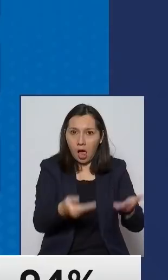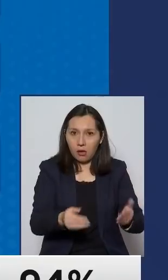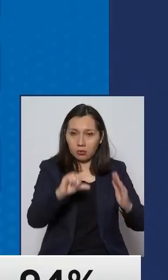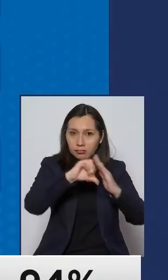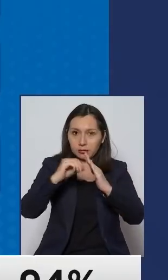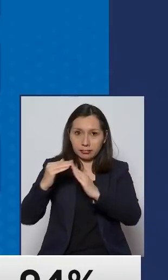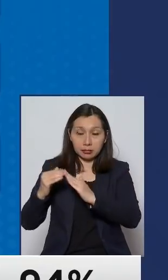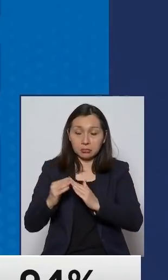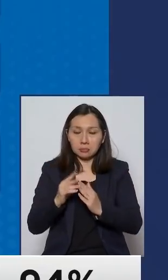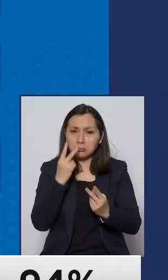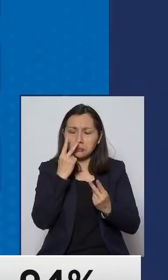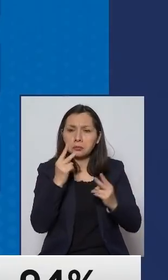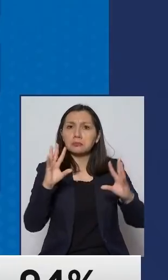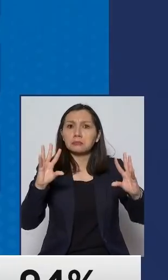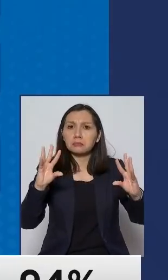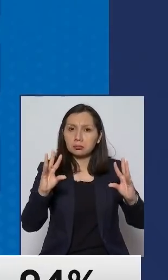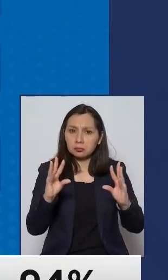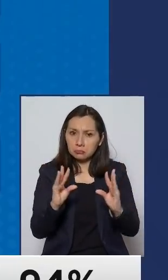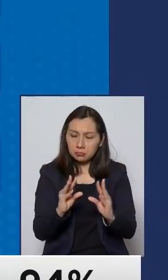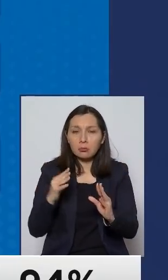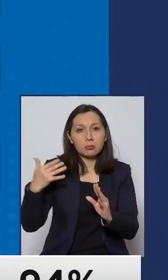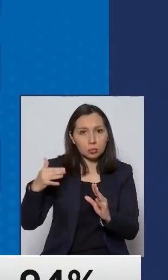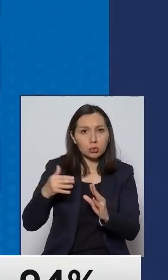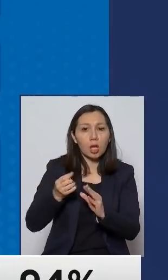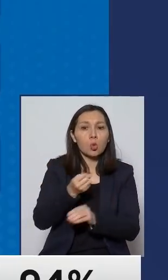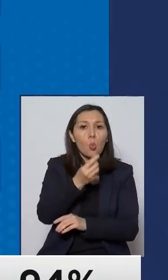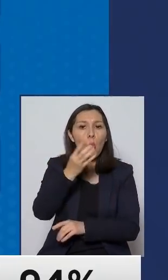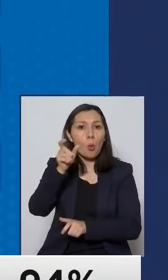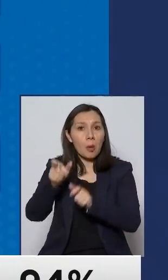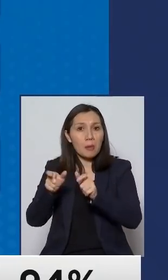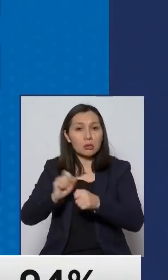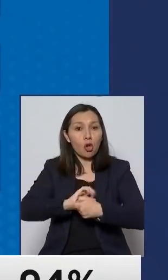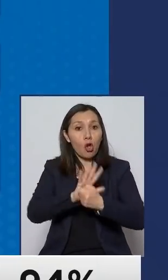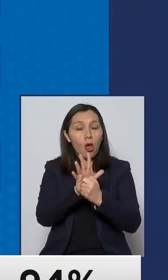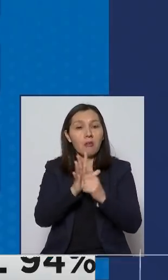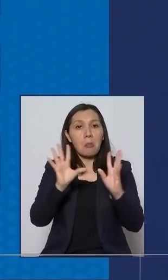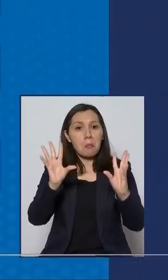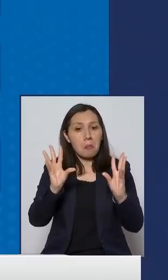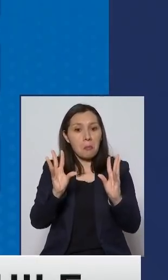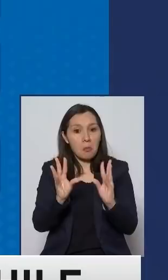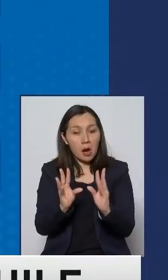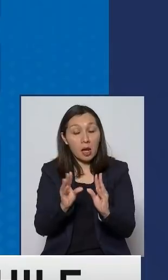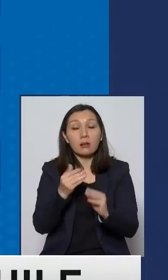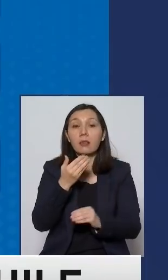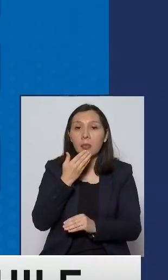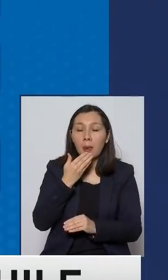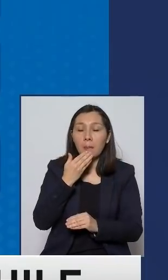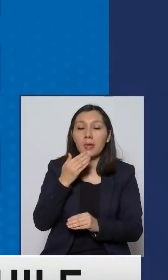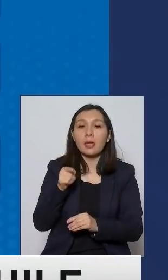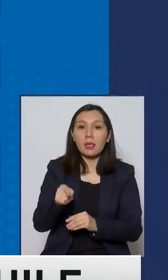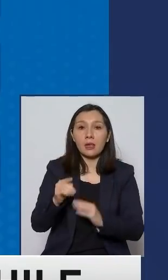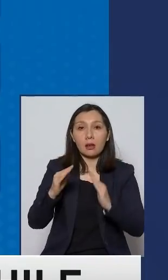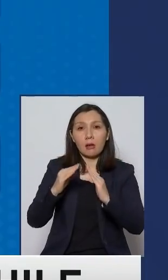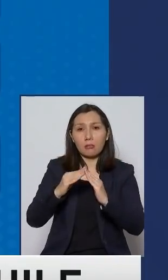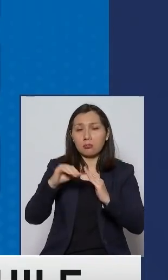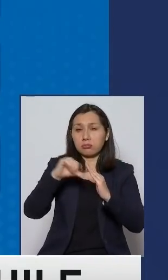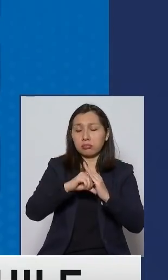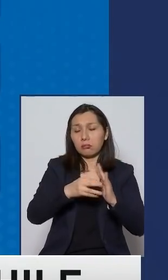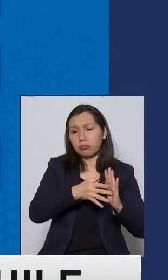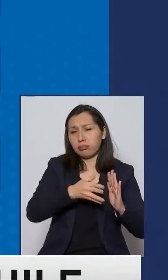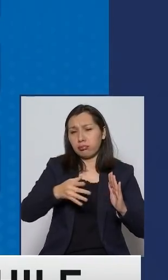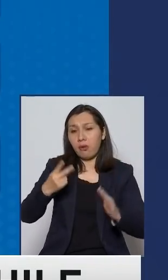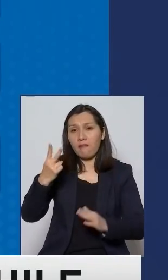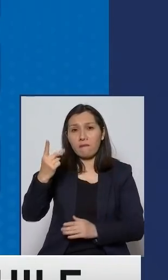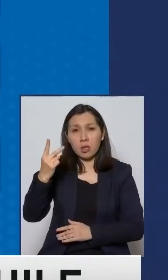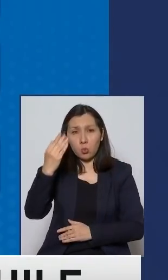una disminución importante de nuevos casos y la cuarentena que se ha prolongado por 21